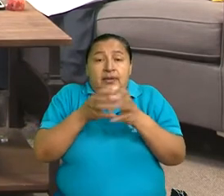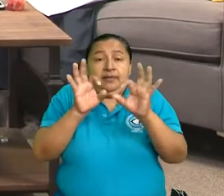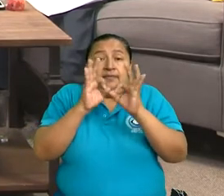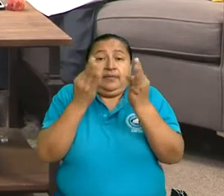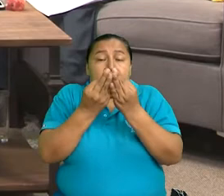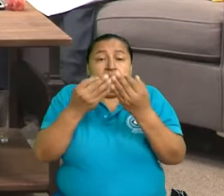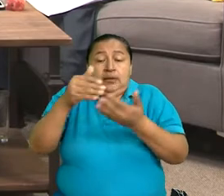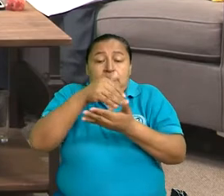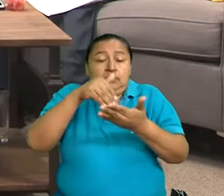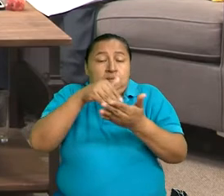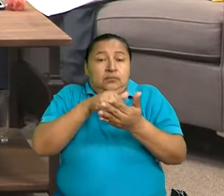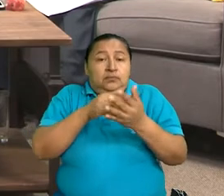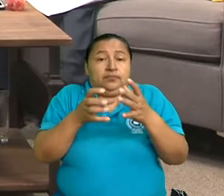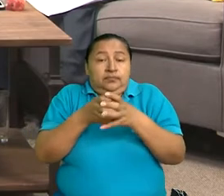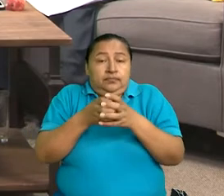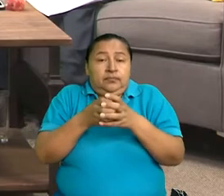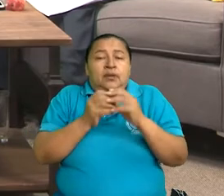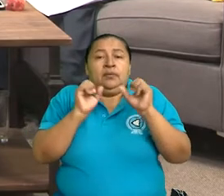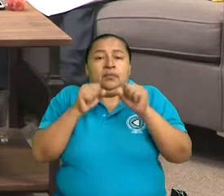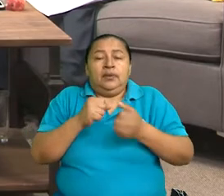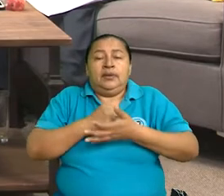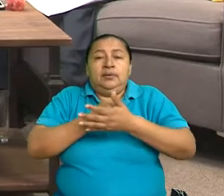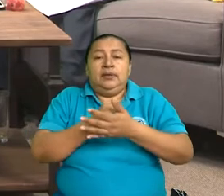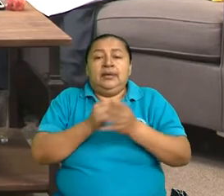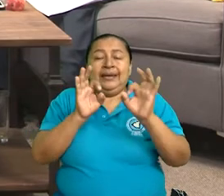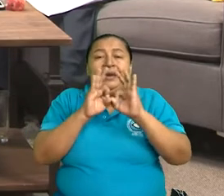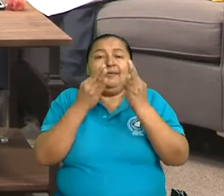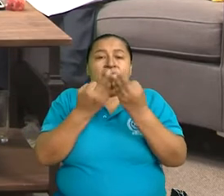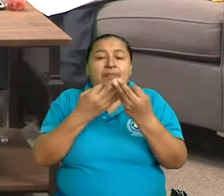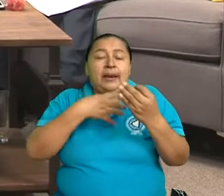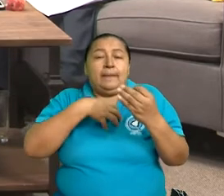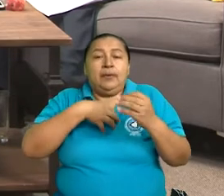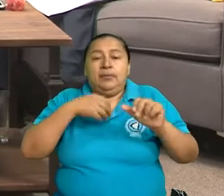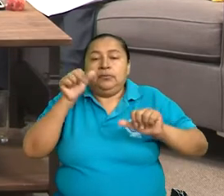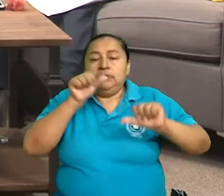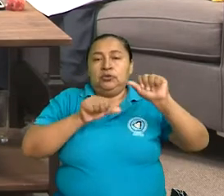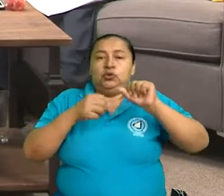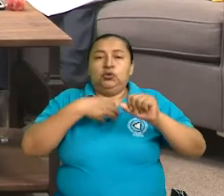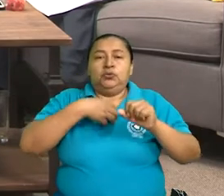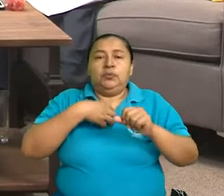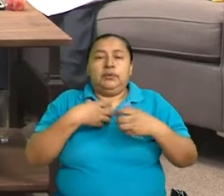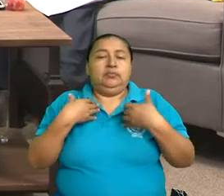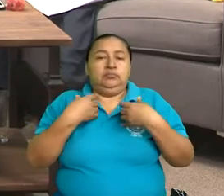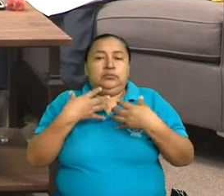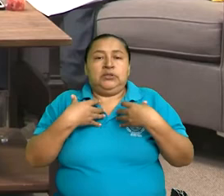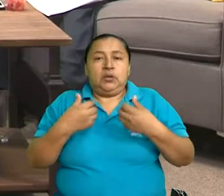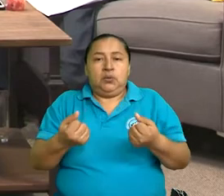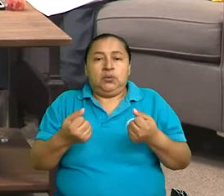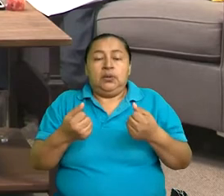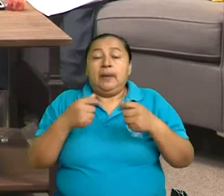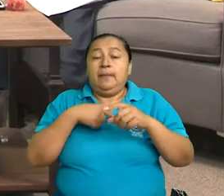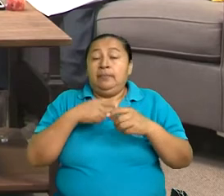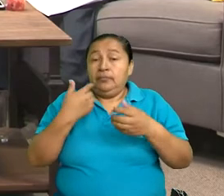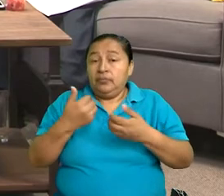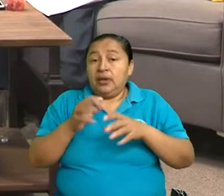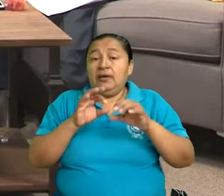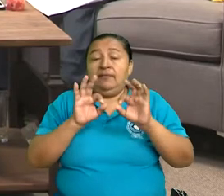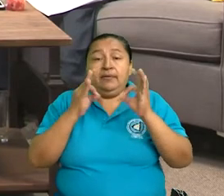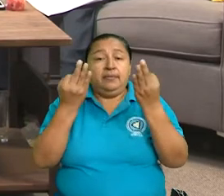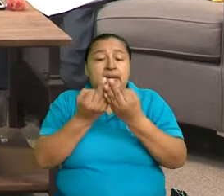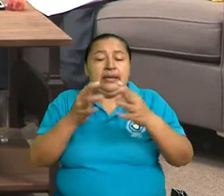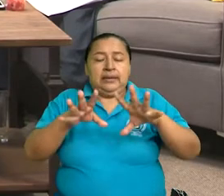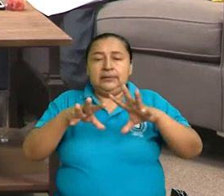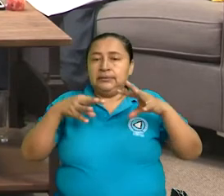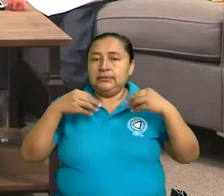centro permite que la familia sea protagonista en la construcción de la salud. Permite que la familia asuma